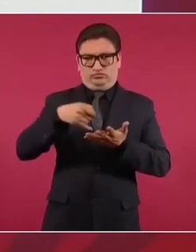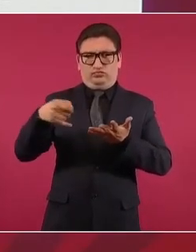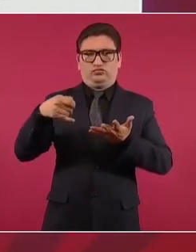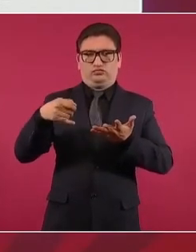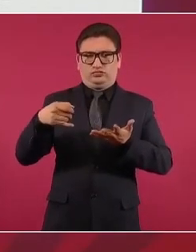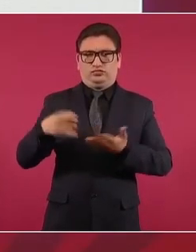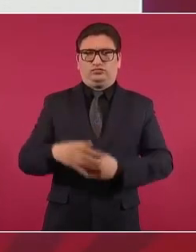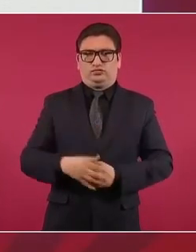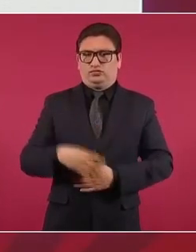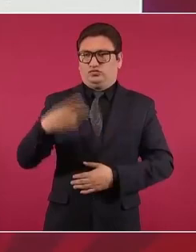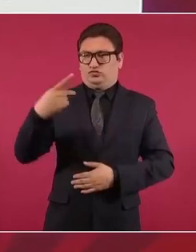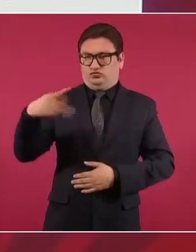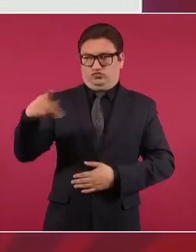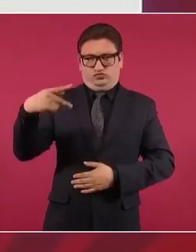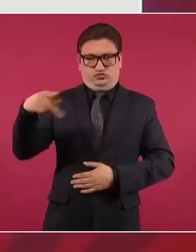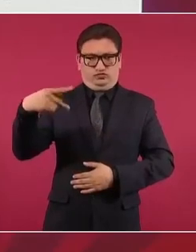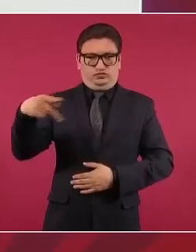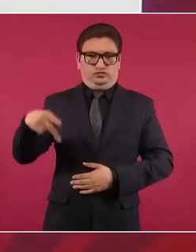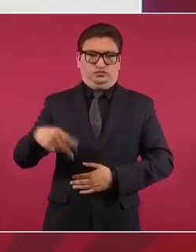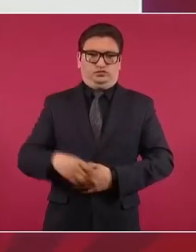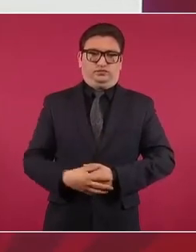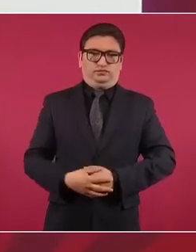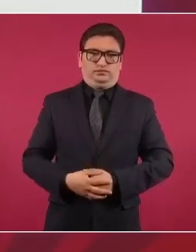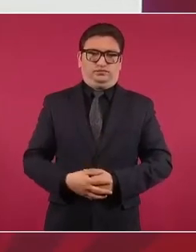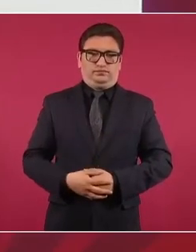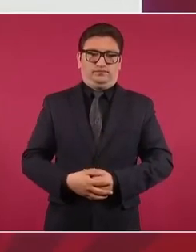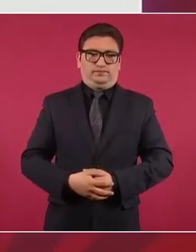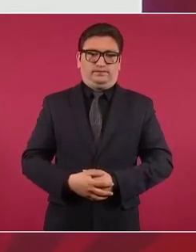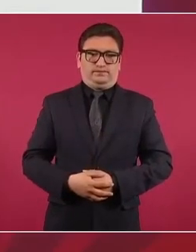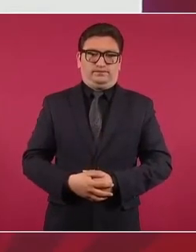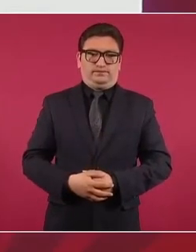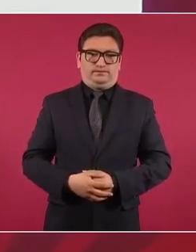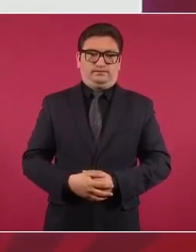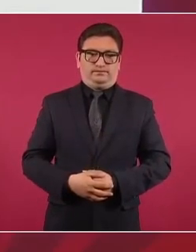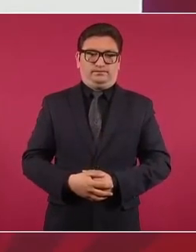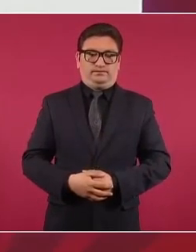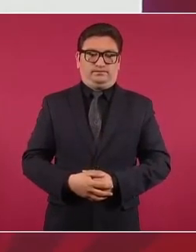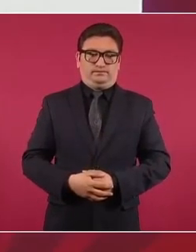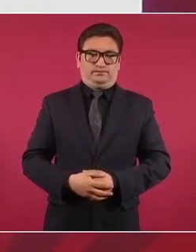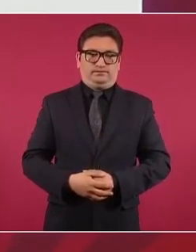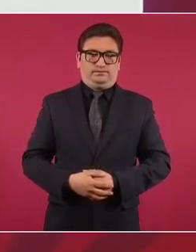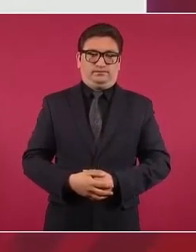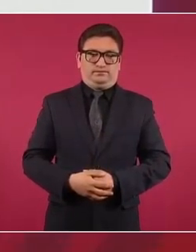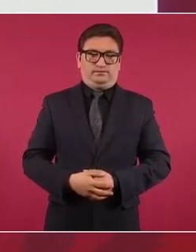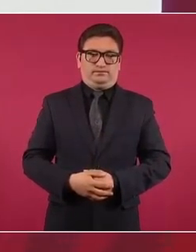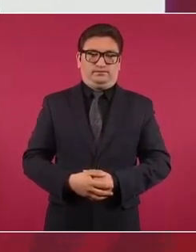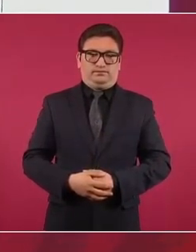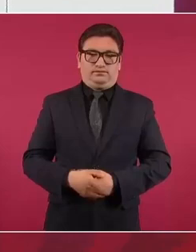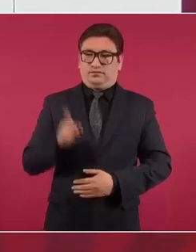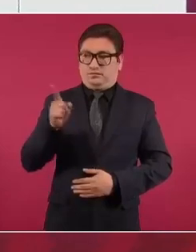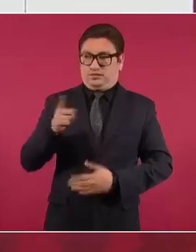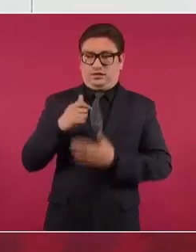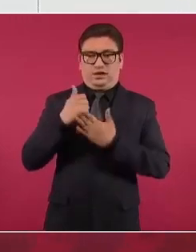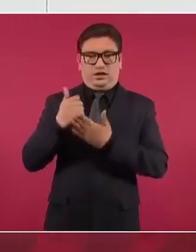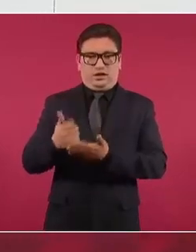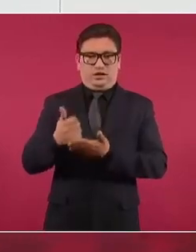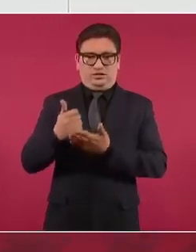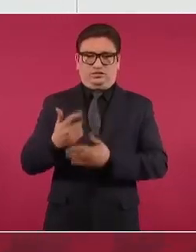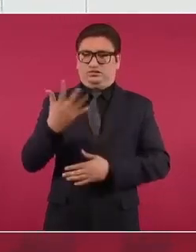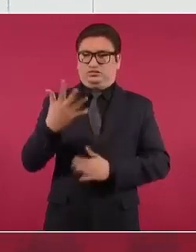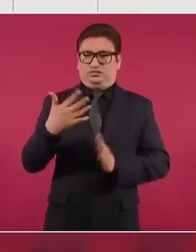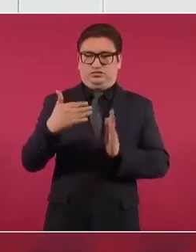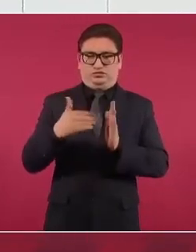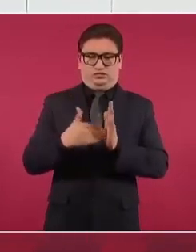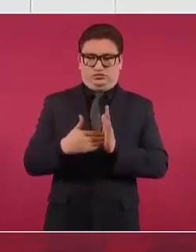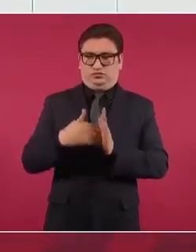sus parcelas y se les ayuda con cinco mil